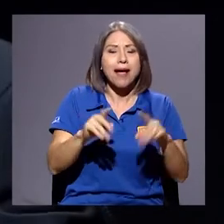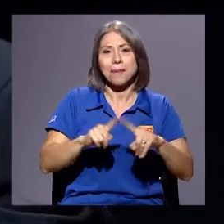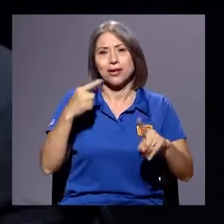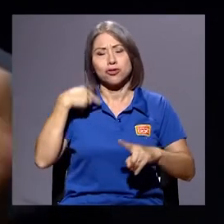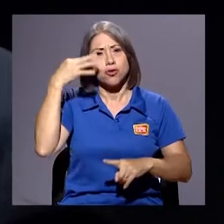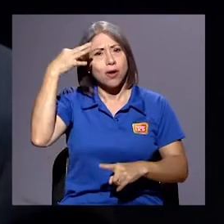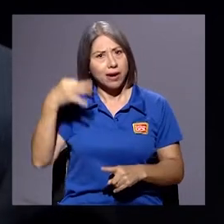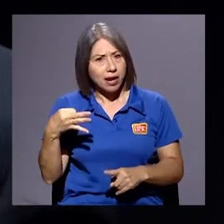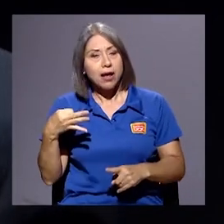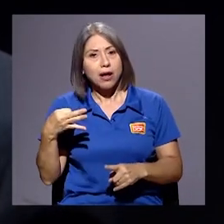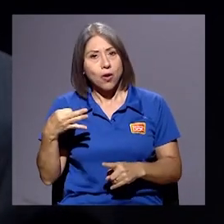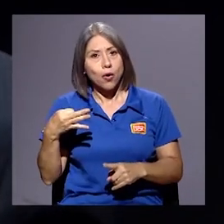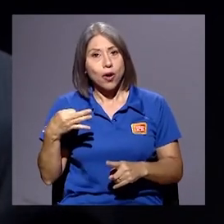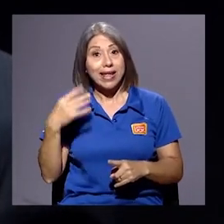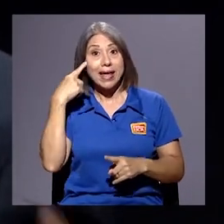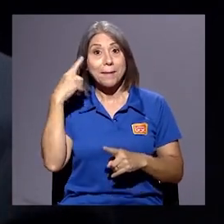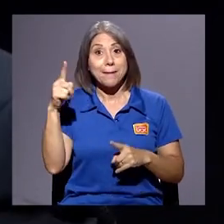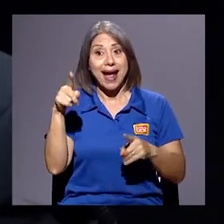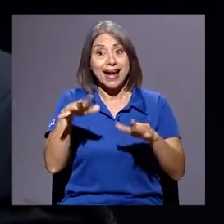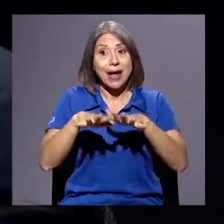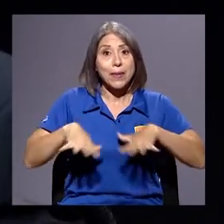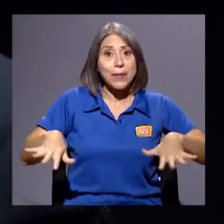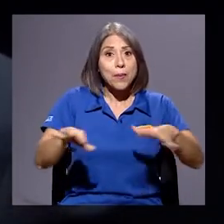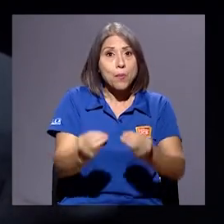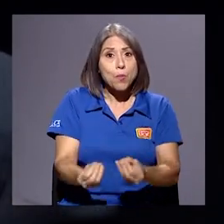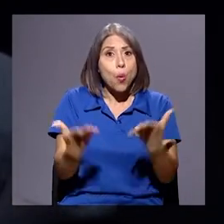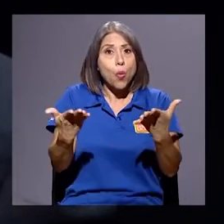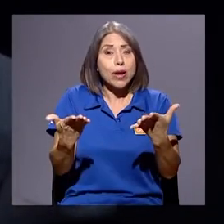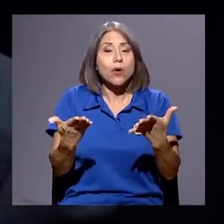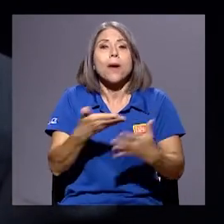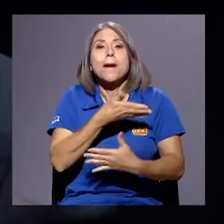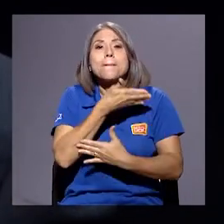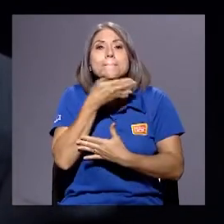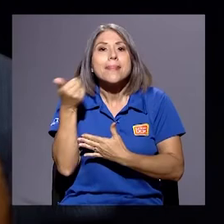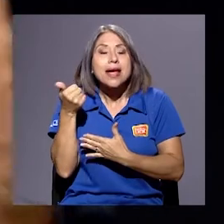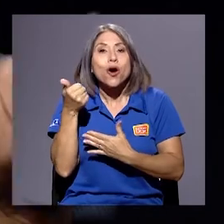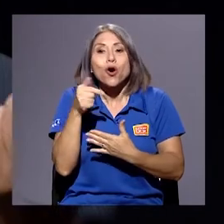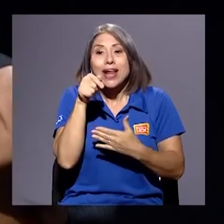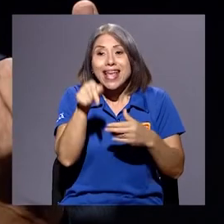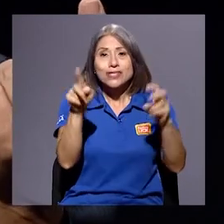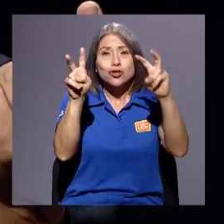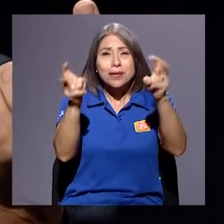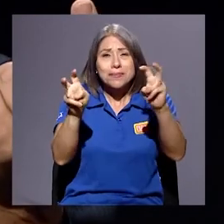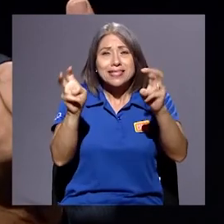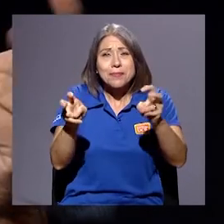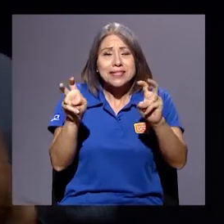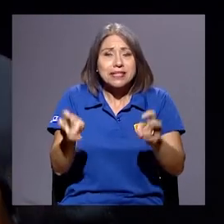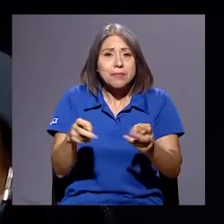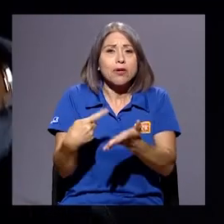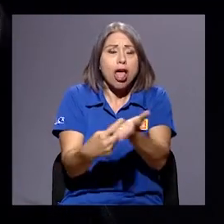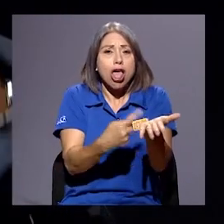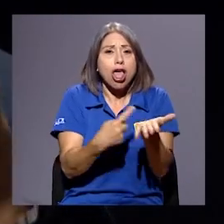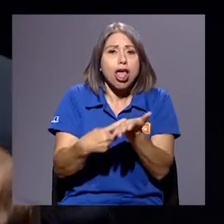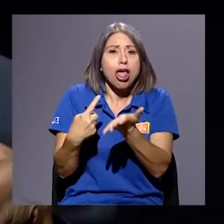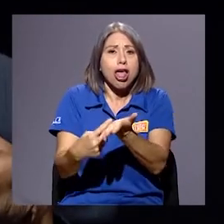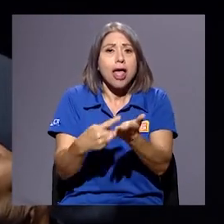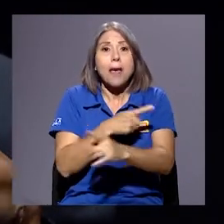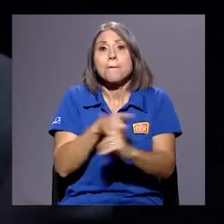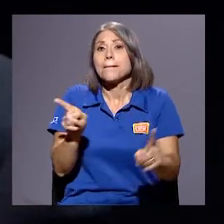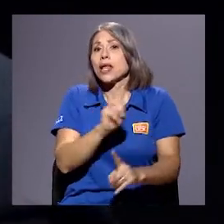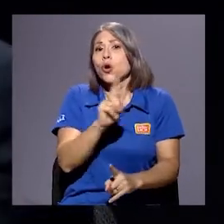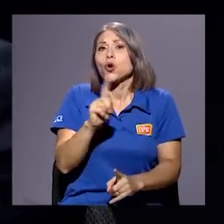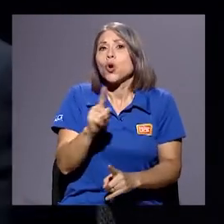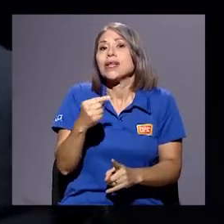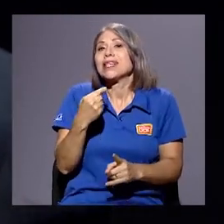público, mejor traemos todos esos temas a discusión, y no estamos mandando señales, ¿verdad?, de que usted o piensa como yo,